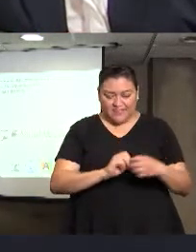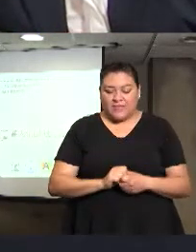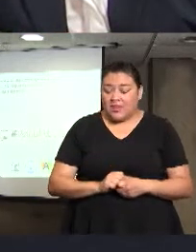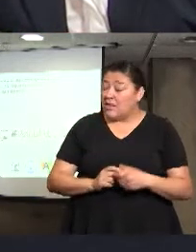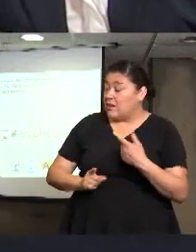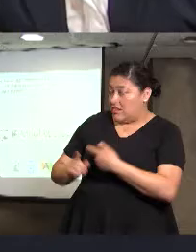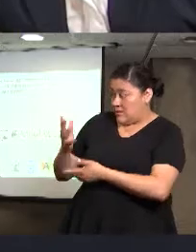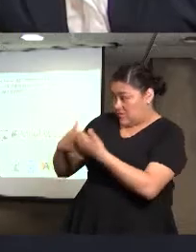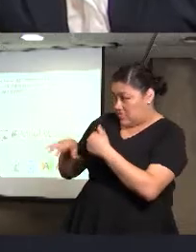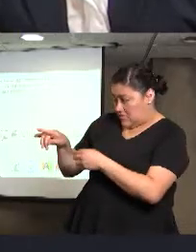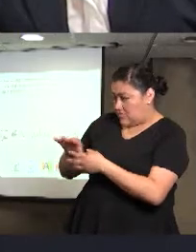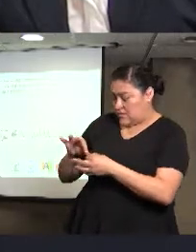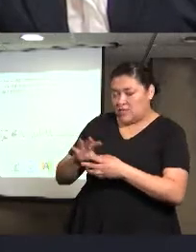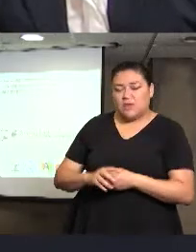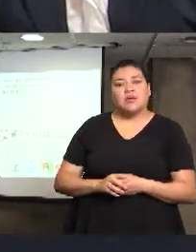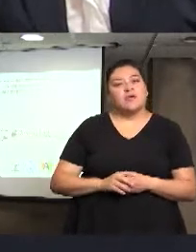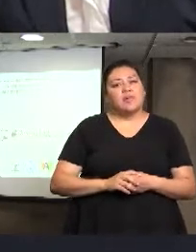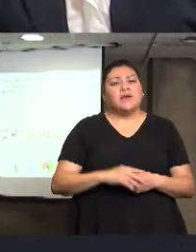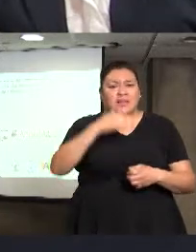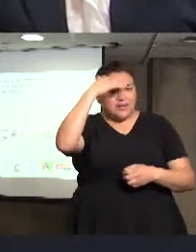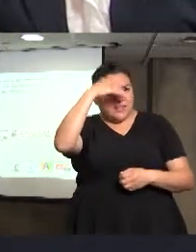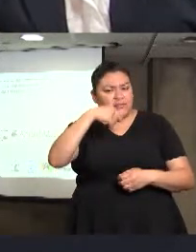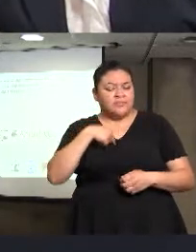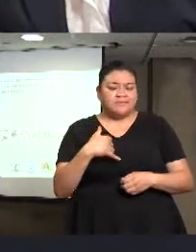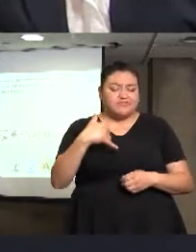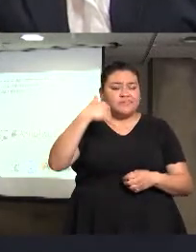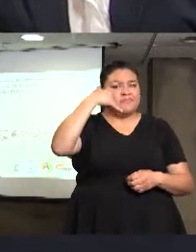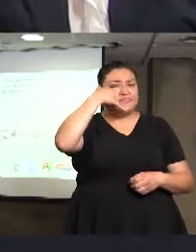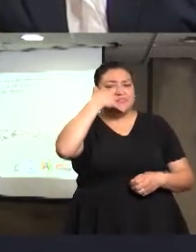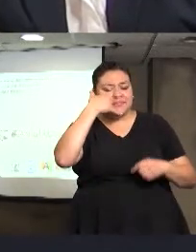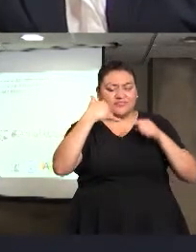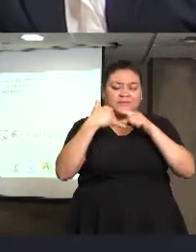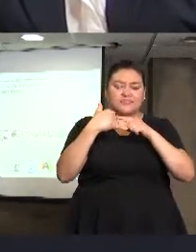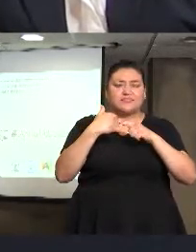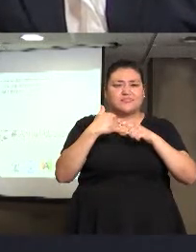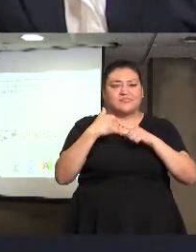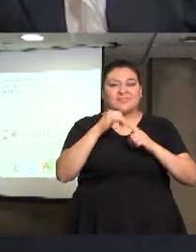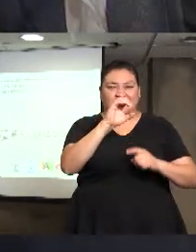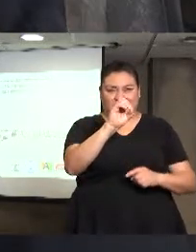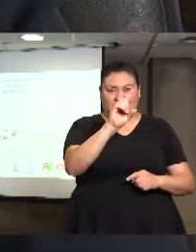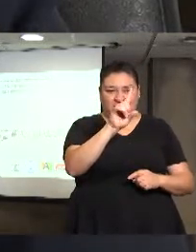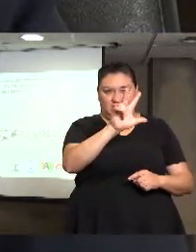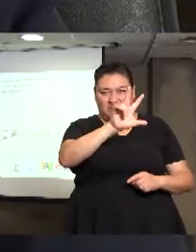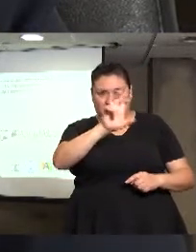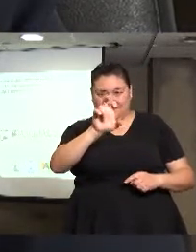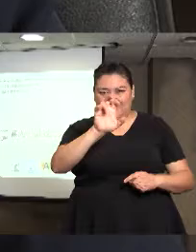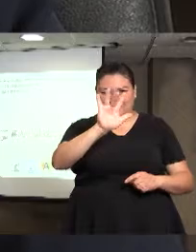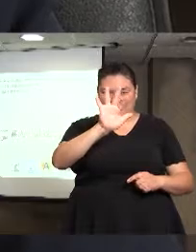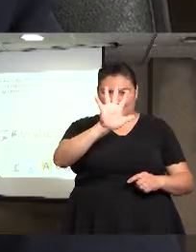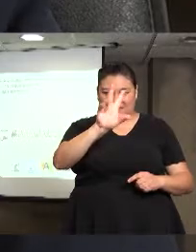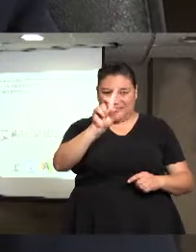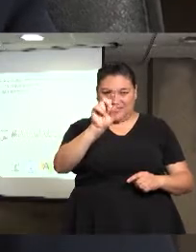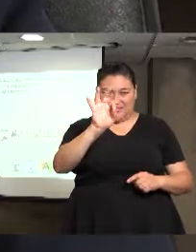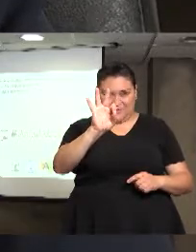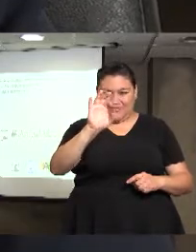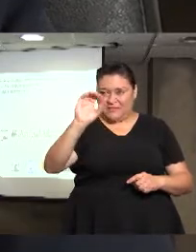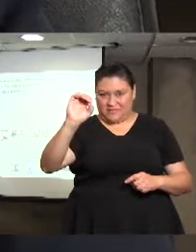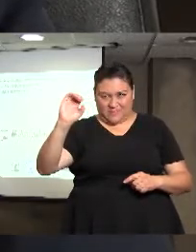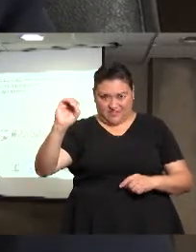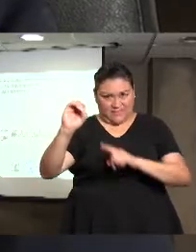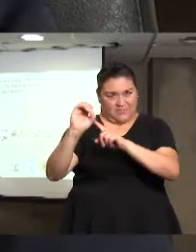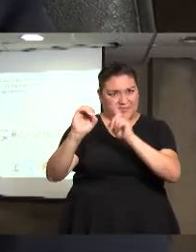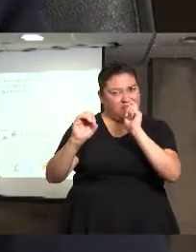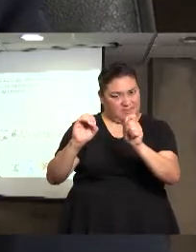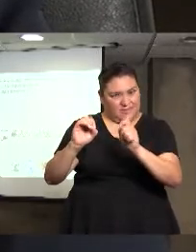Miriam, la línea ciudadana nos ha permitido también conocer otras formas, y también visibilizar que no solamente hay